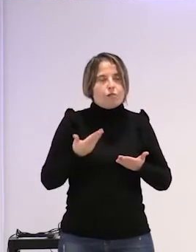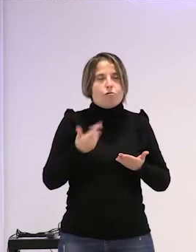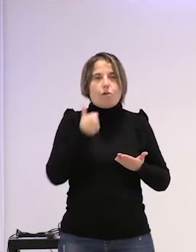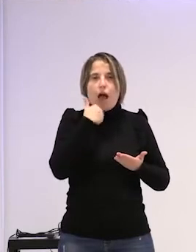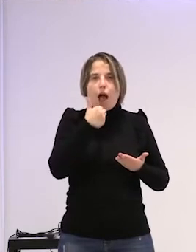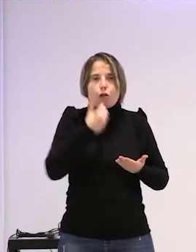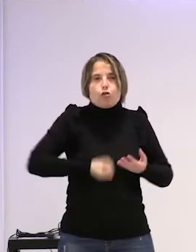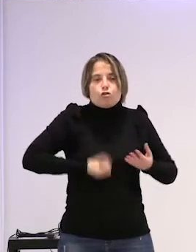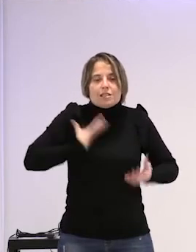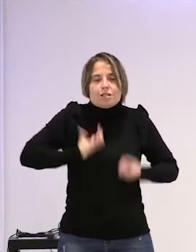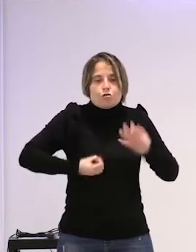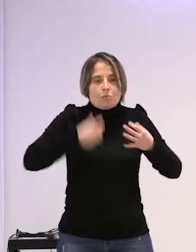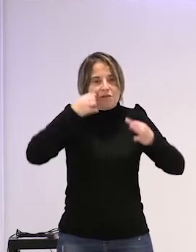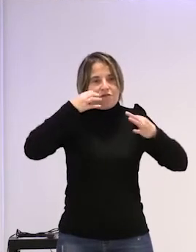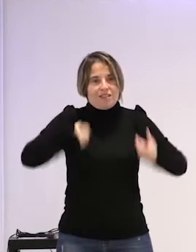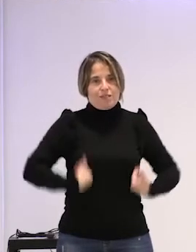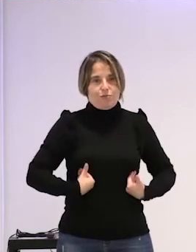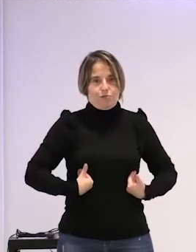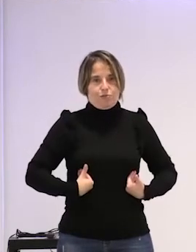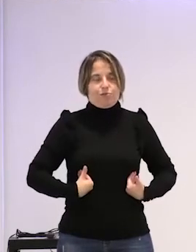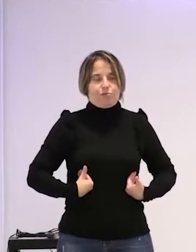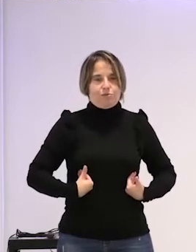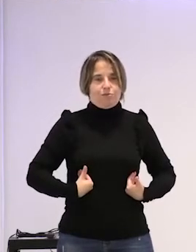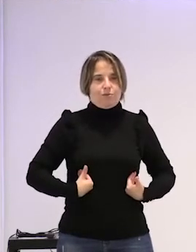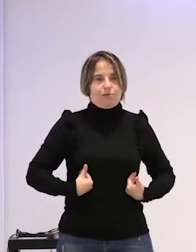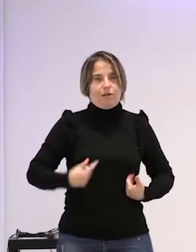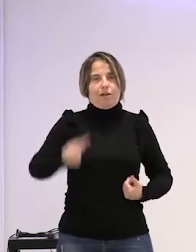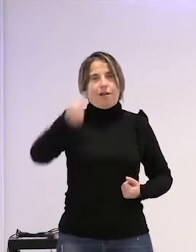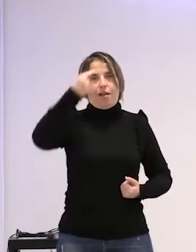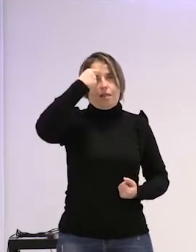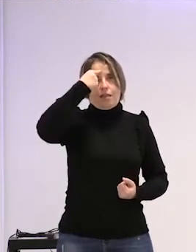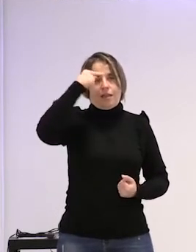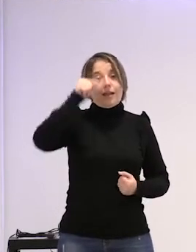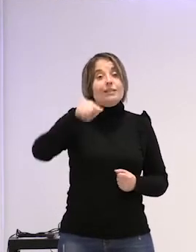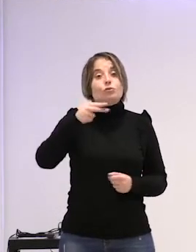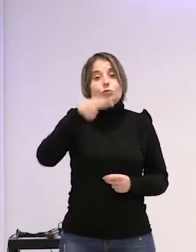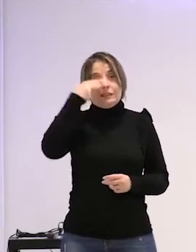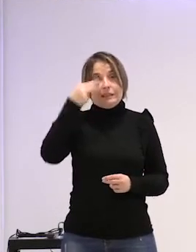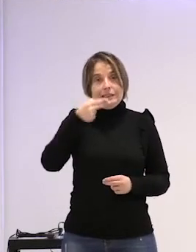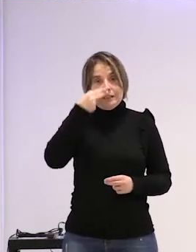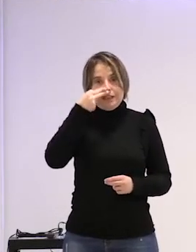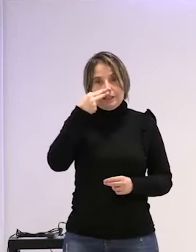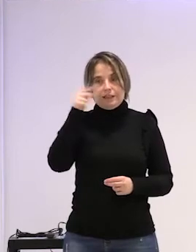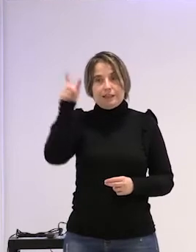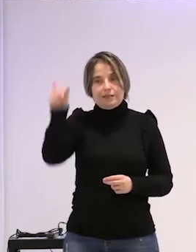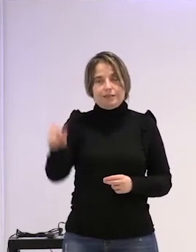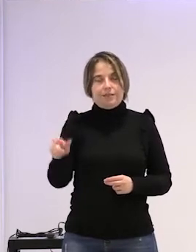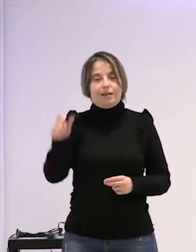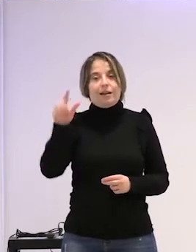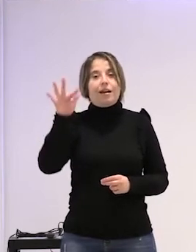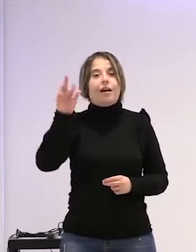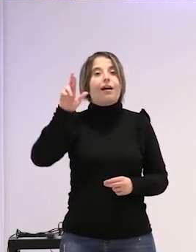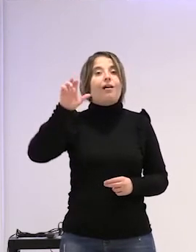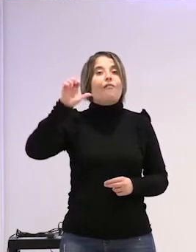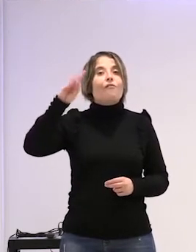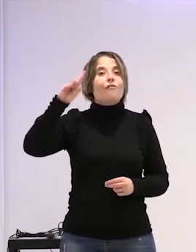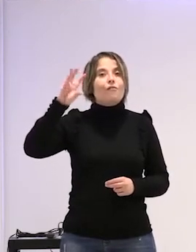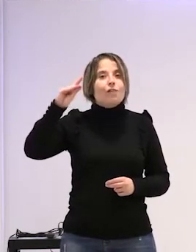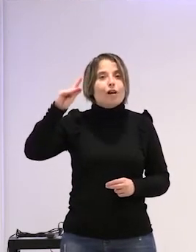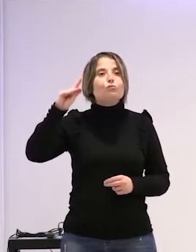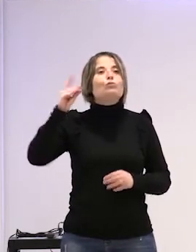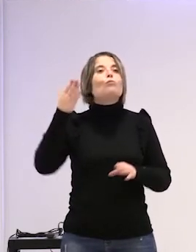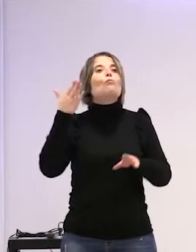síntoma físico ¿no? y eso es interesante porque lo vio lo trató lo